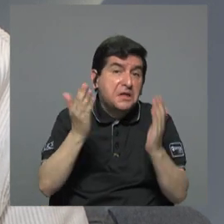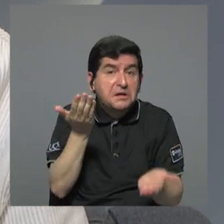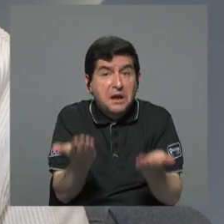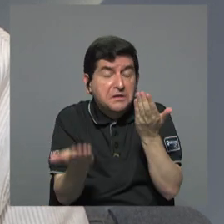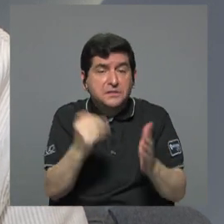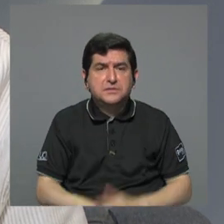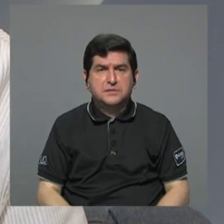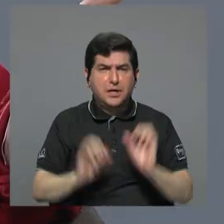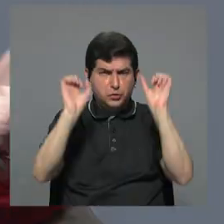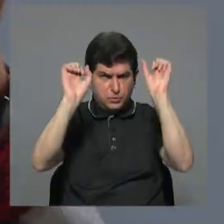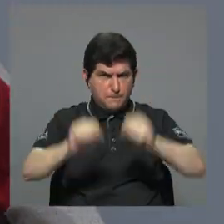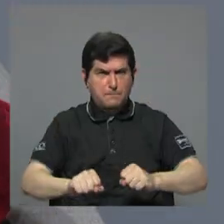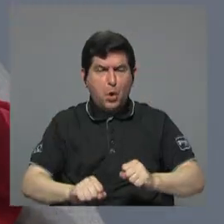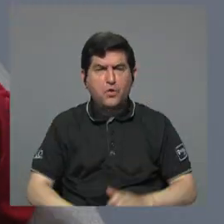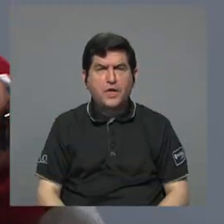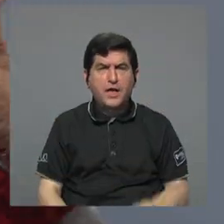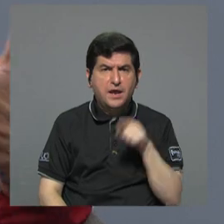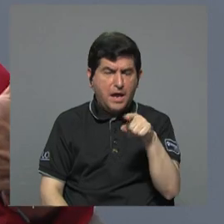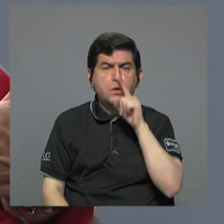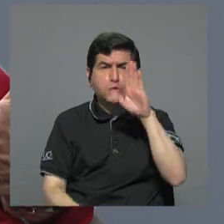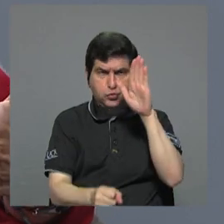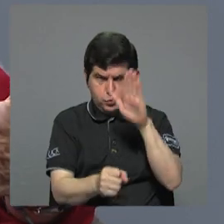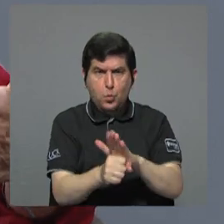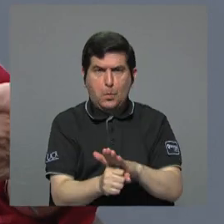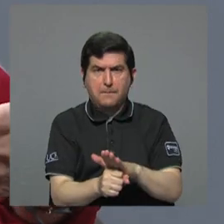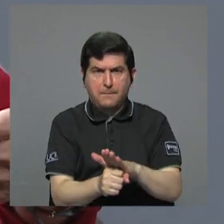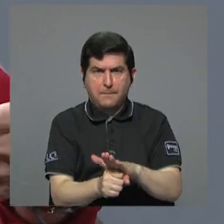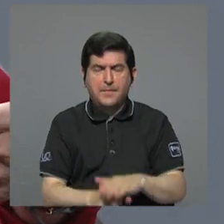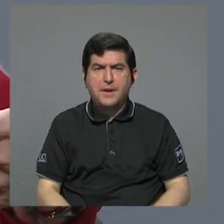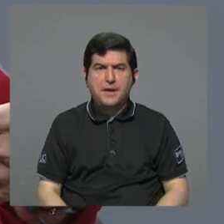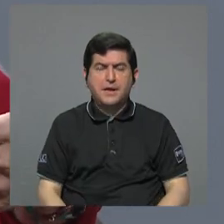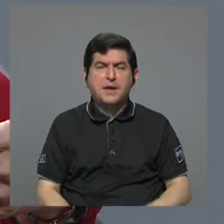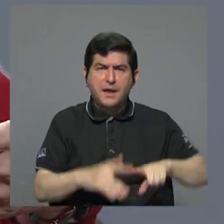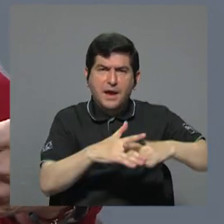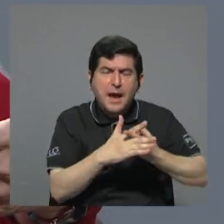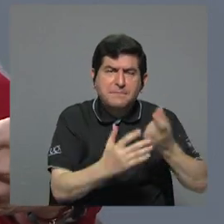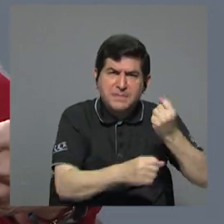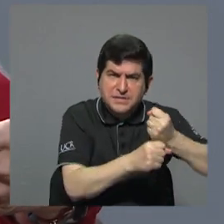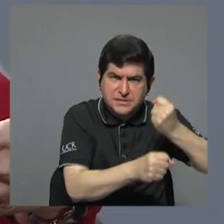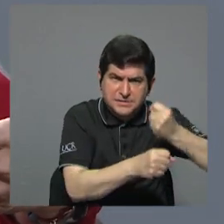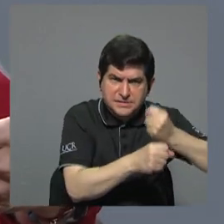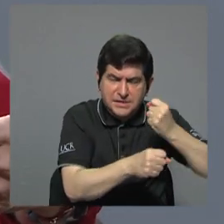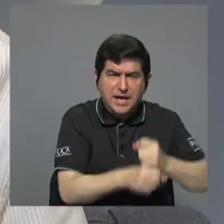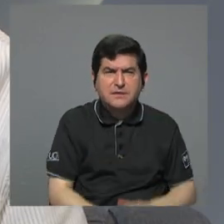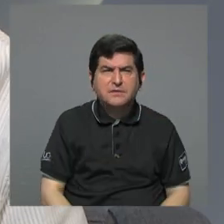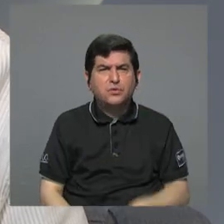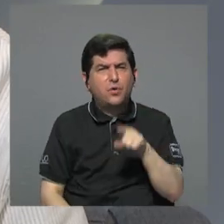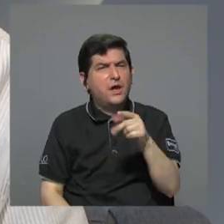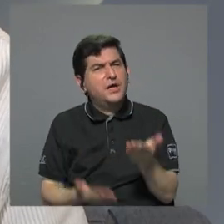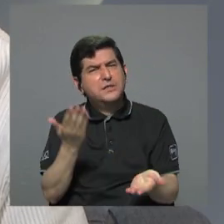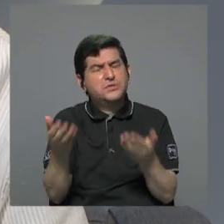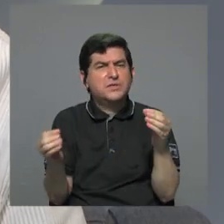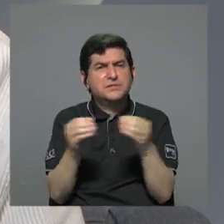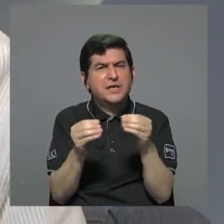grandecitas, digamos, que puedan ponerse al día, ellos empezar a trabajar. ¿No es eso más